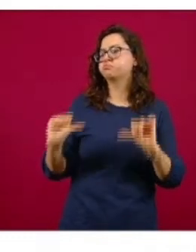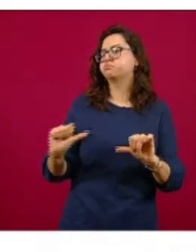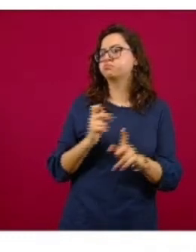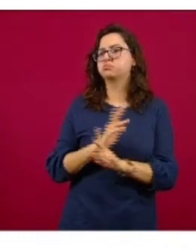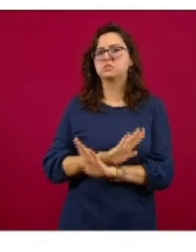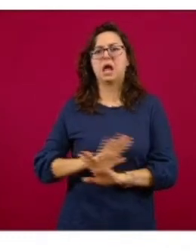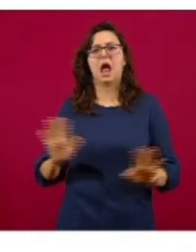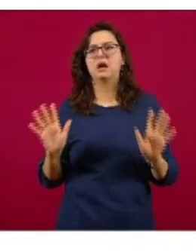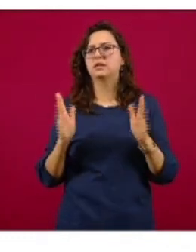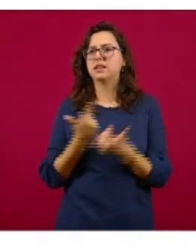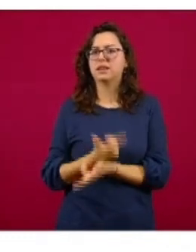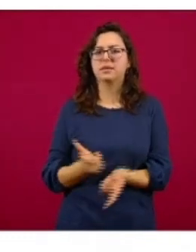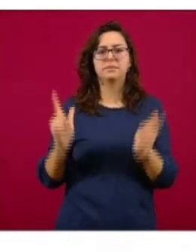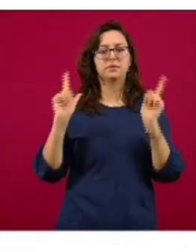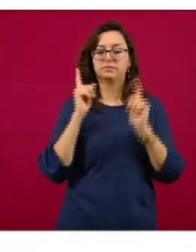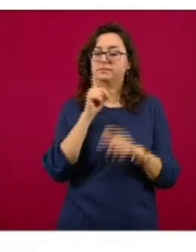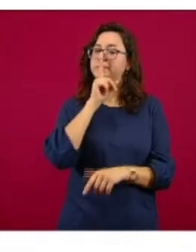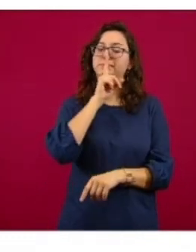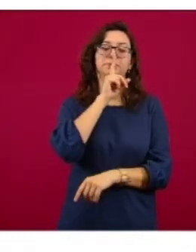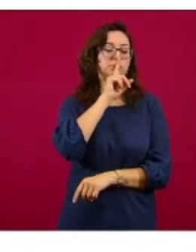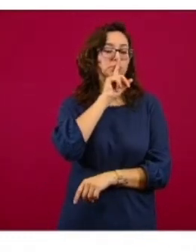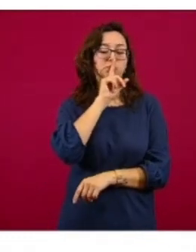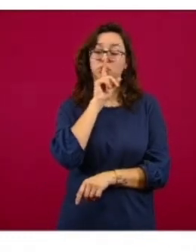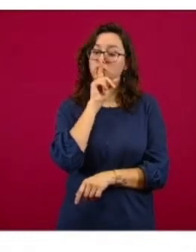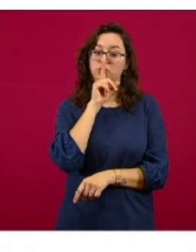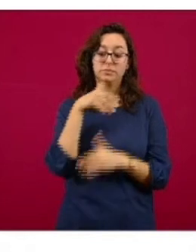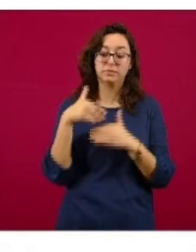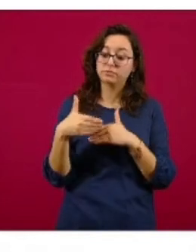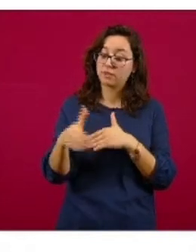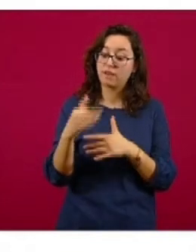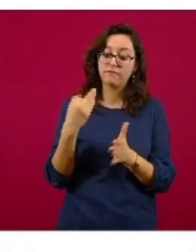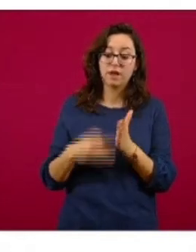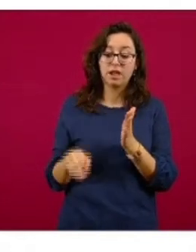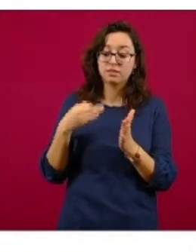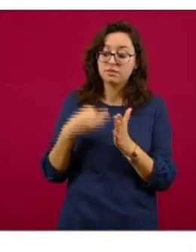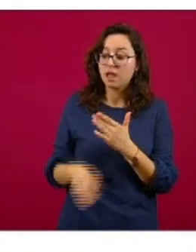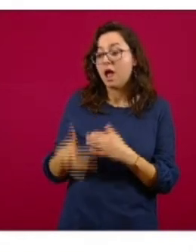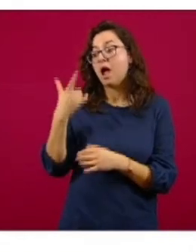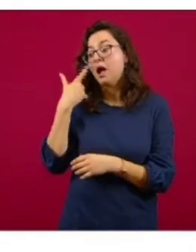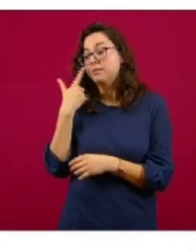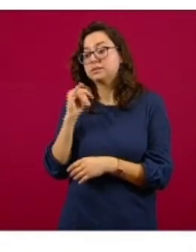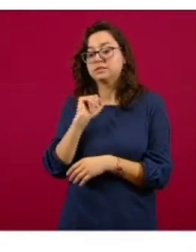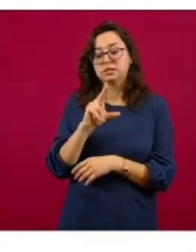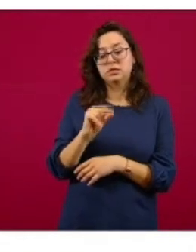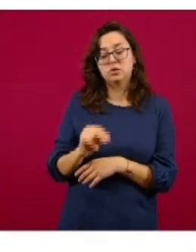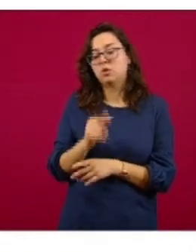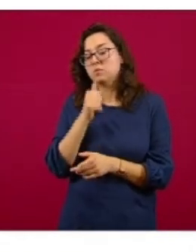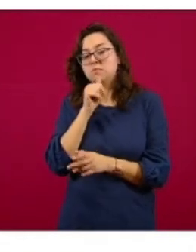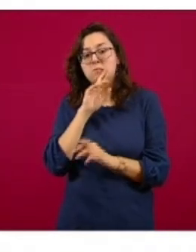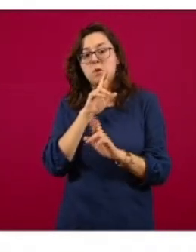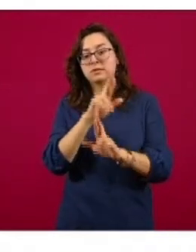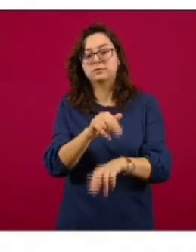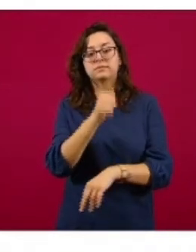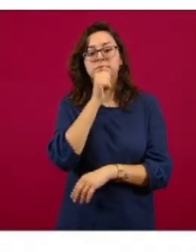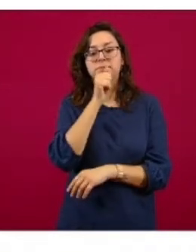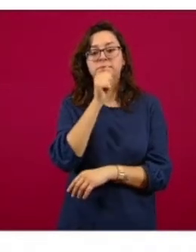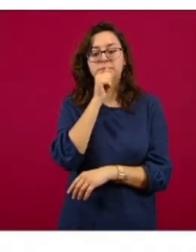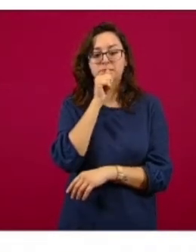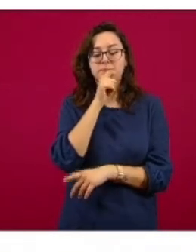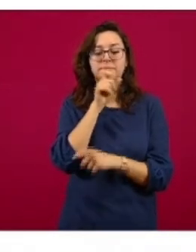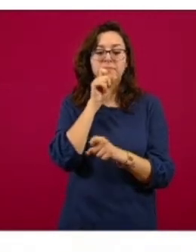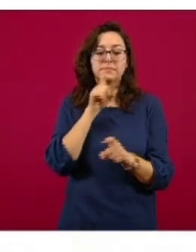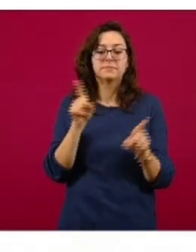inmunidad. En realidad, la ciencia todavía no nos responde esto. Y la